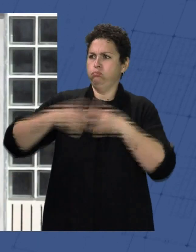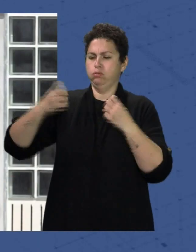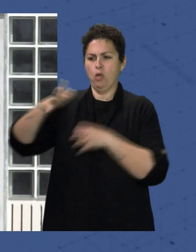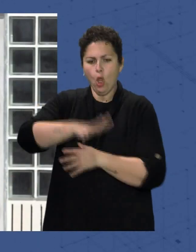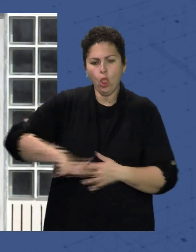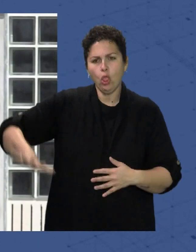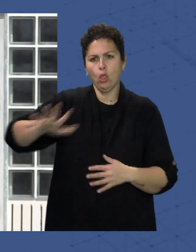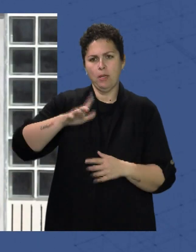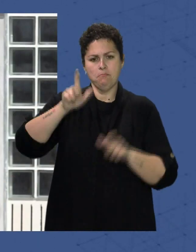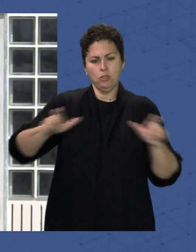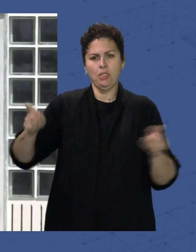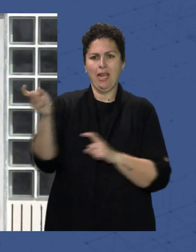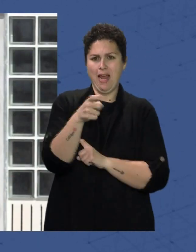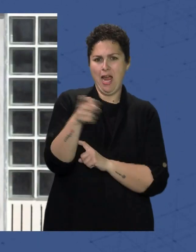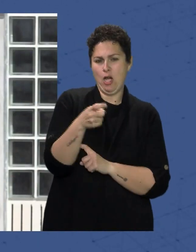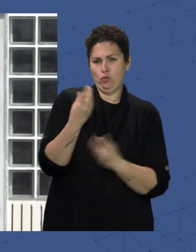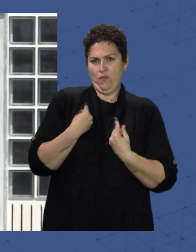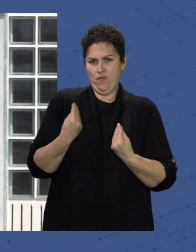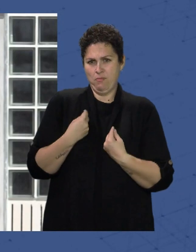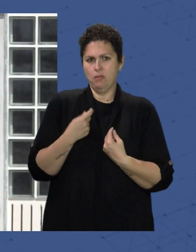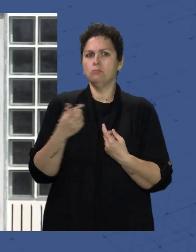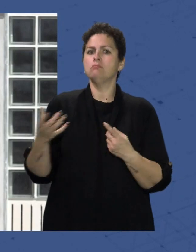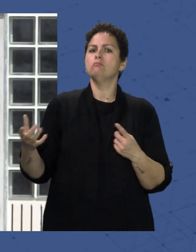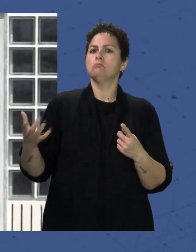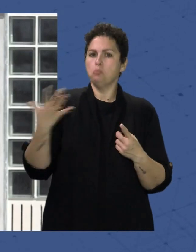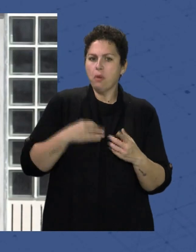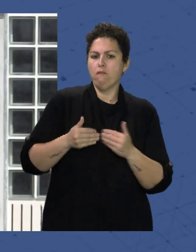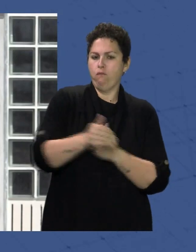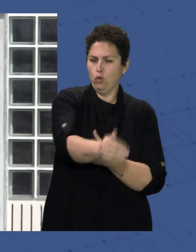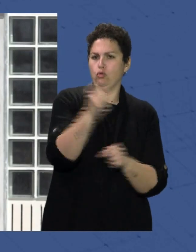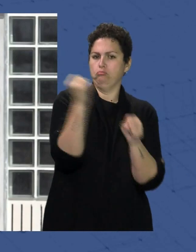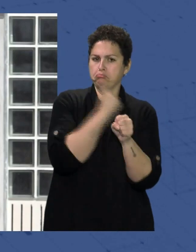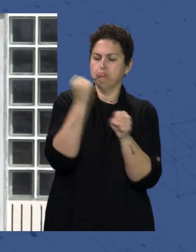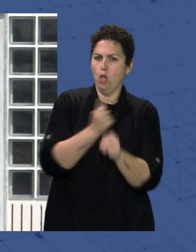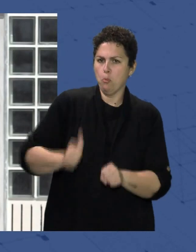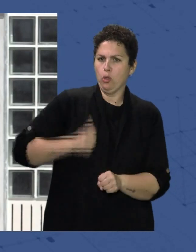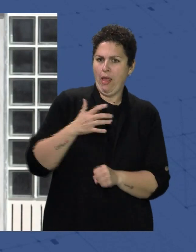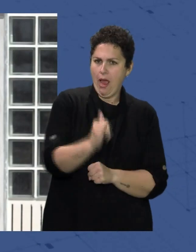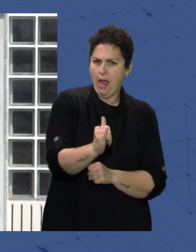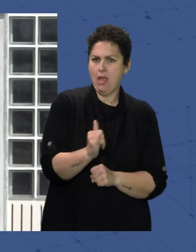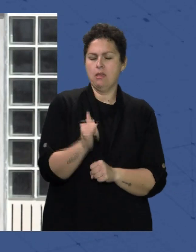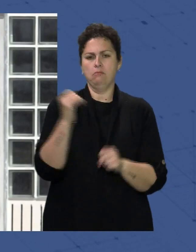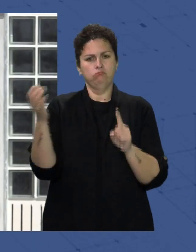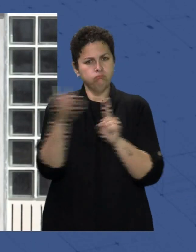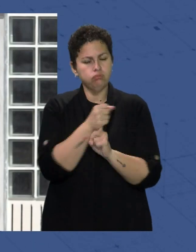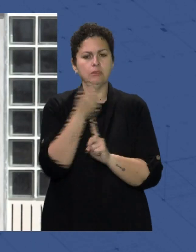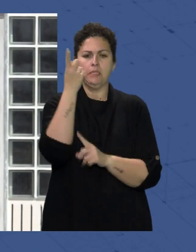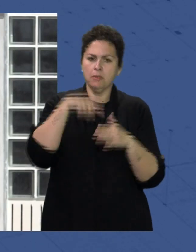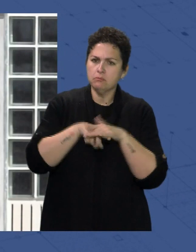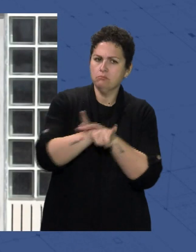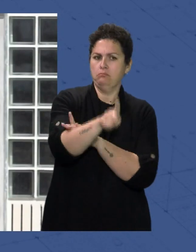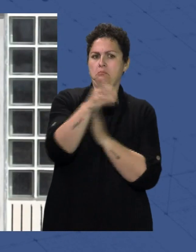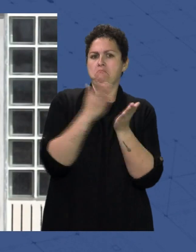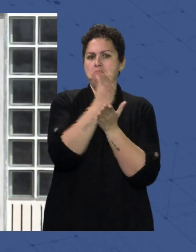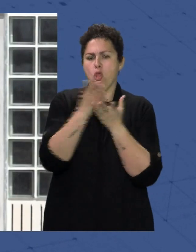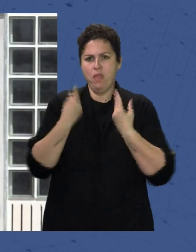el que los garrucheros Y las garrucheras Sigan encontrando Oportunidades de futuro Oportunidades Para encontrar un empleo Para desarrollar Un medio de vida